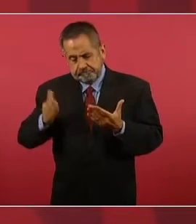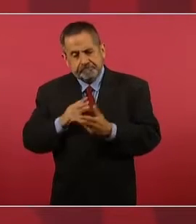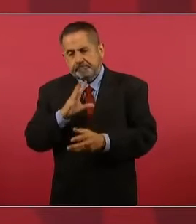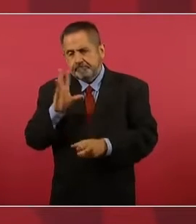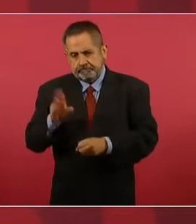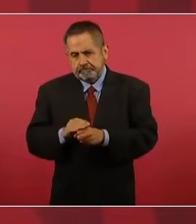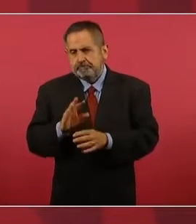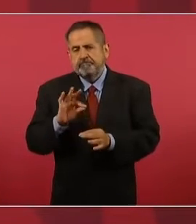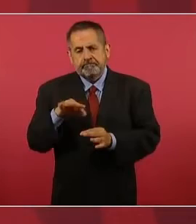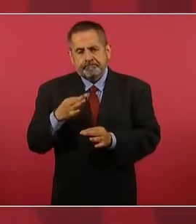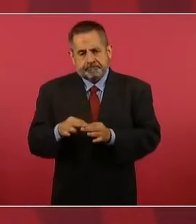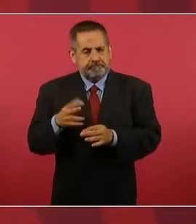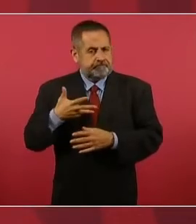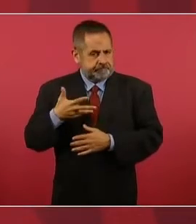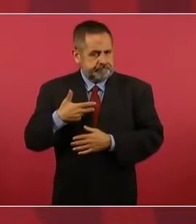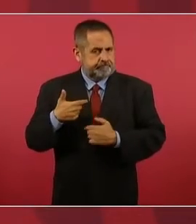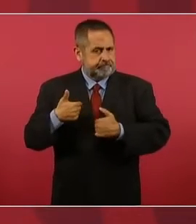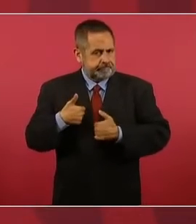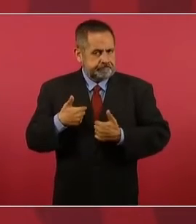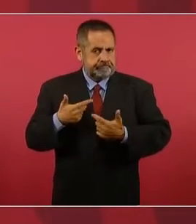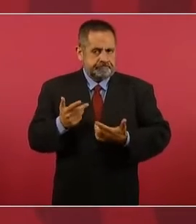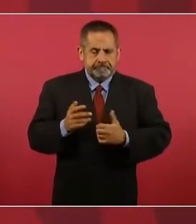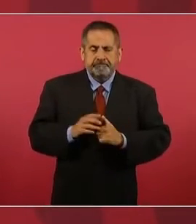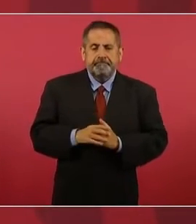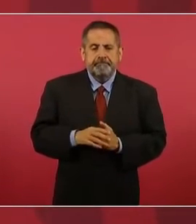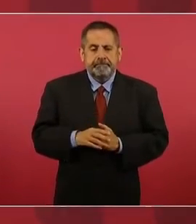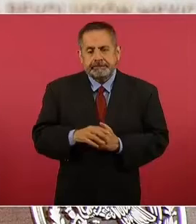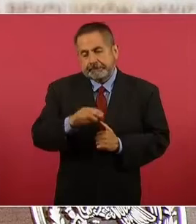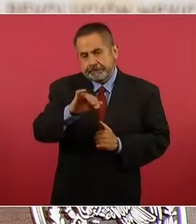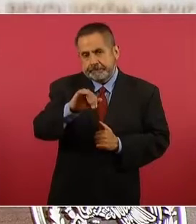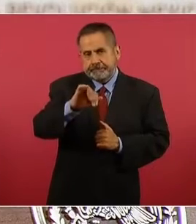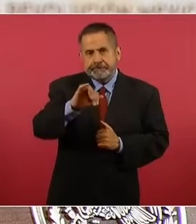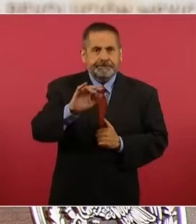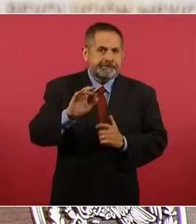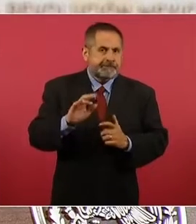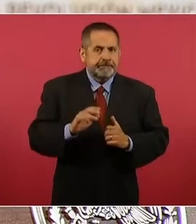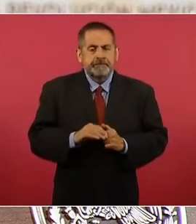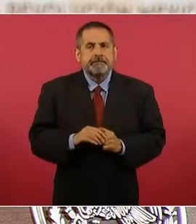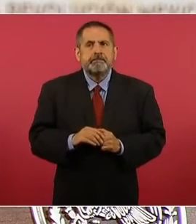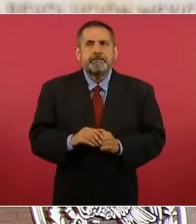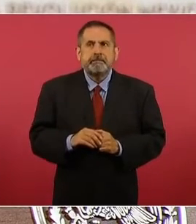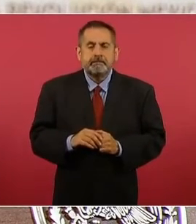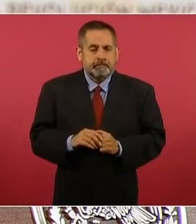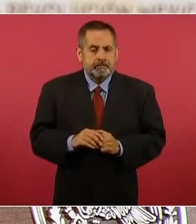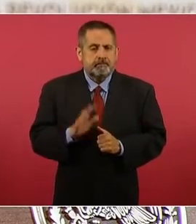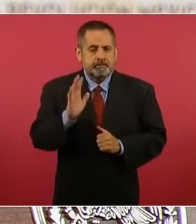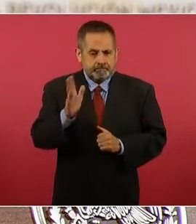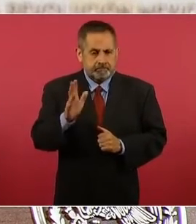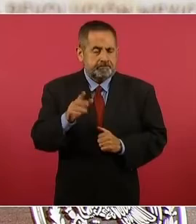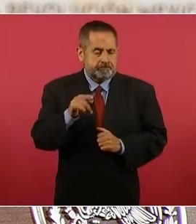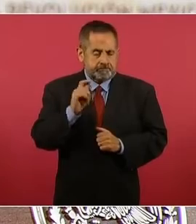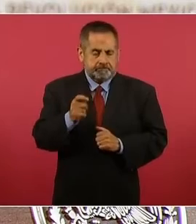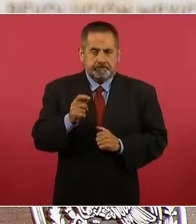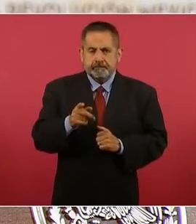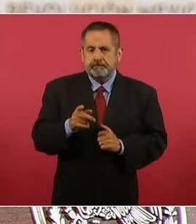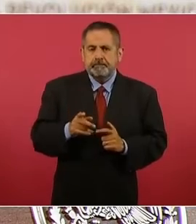y sí ya hay